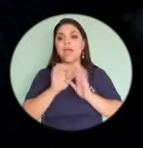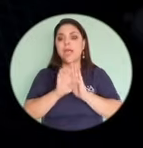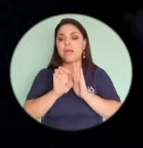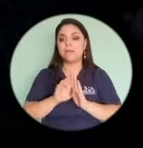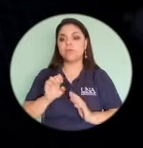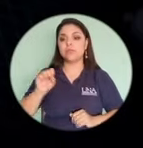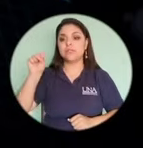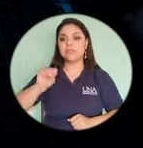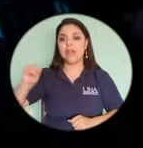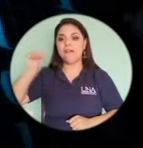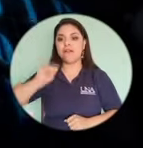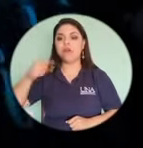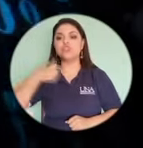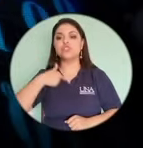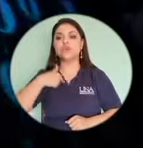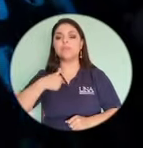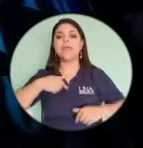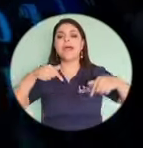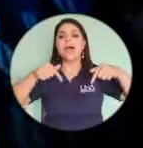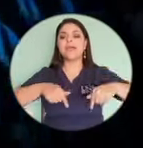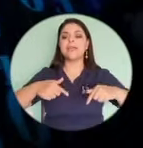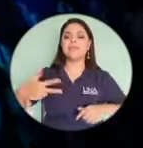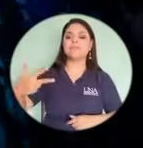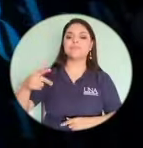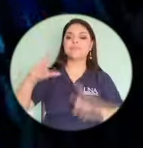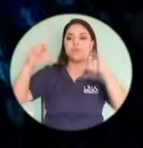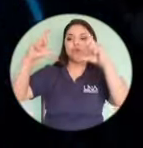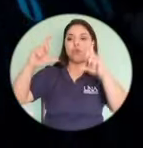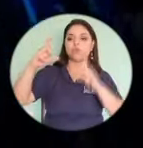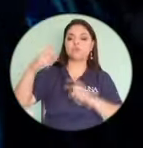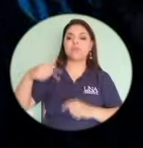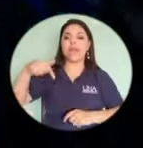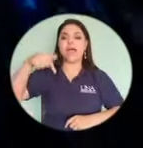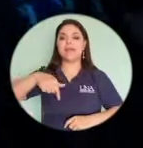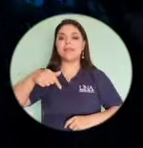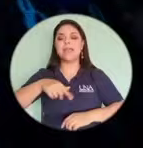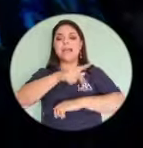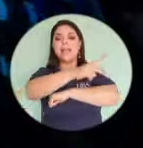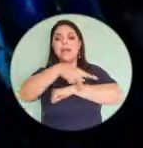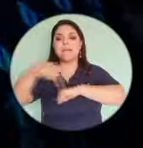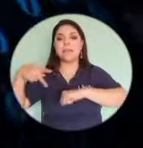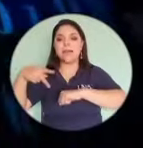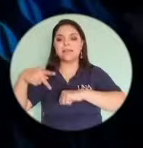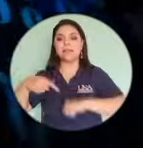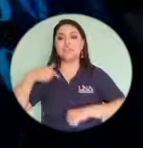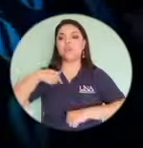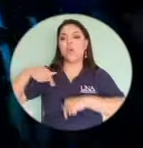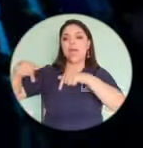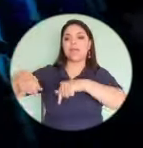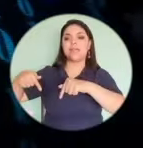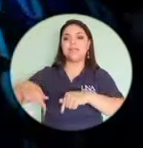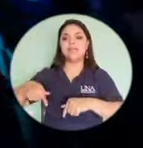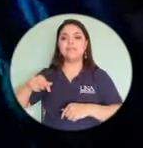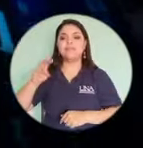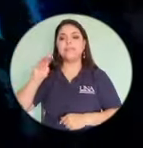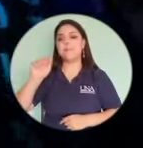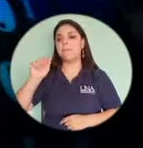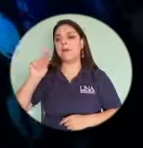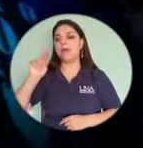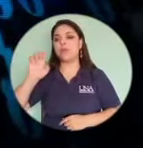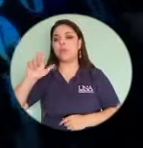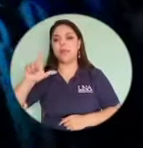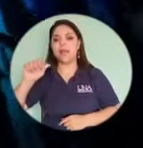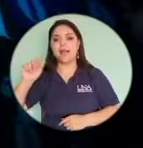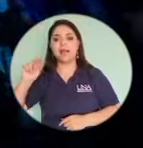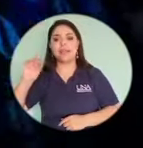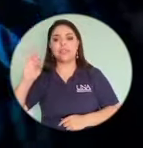decir un sábado, estoy acá en la playa, estoy aquí en Manuel Antonio. Entonces alguien va a saber que mi casa está desocupada, que no hay nadie en